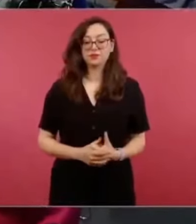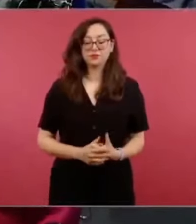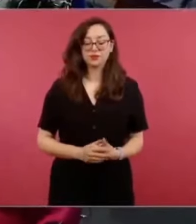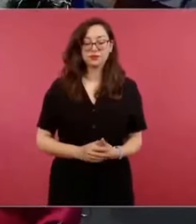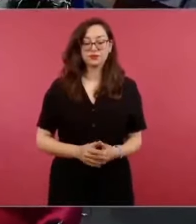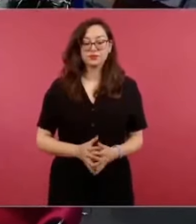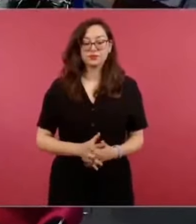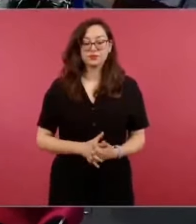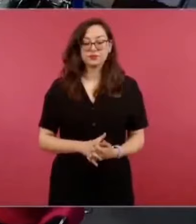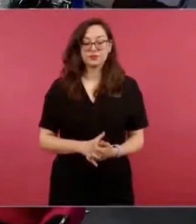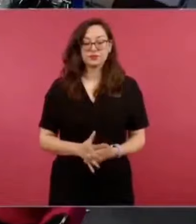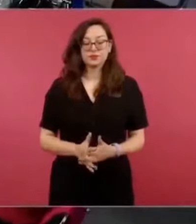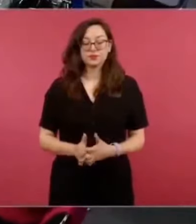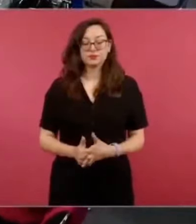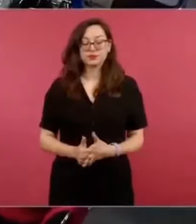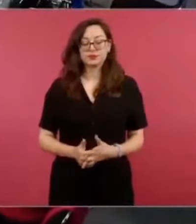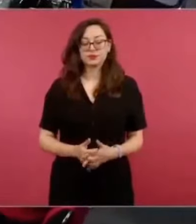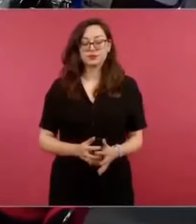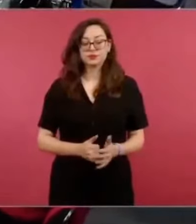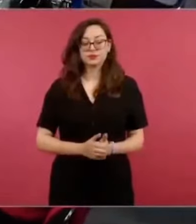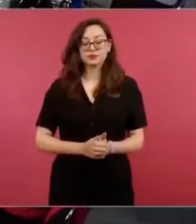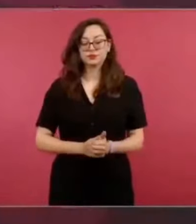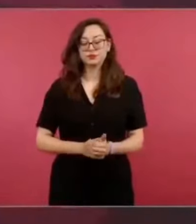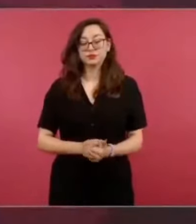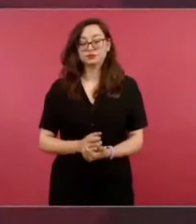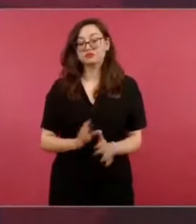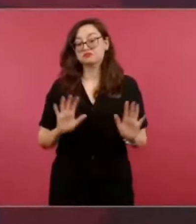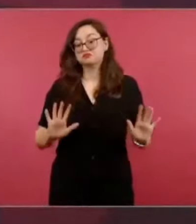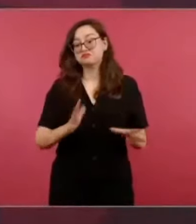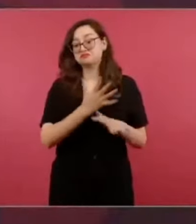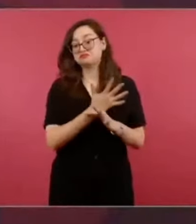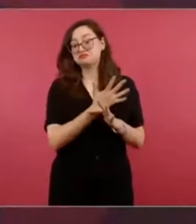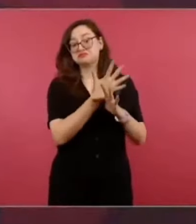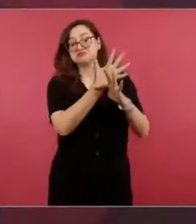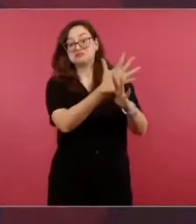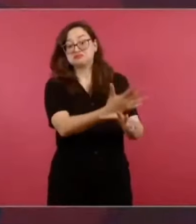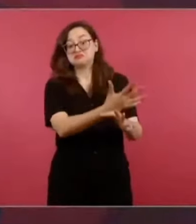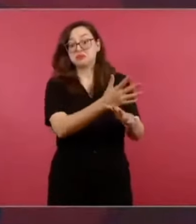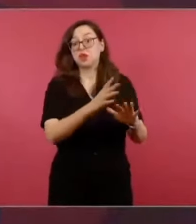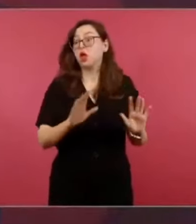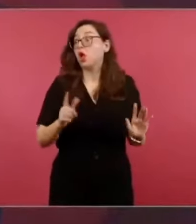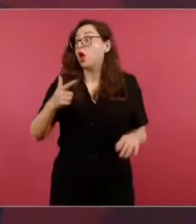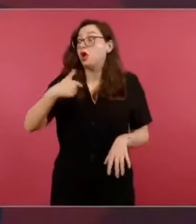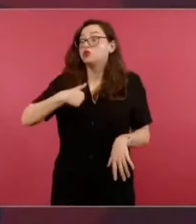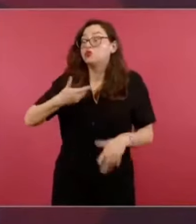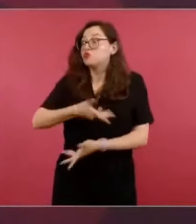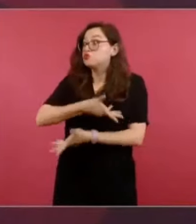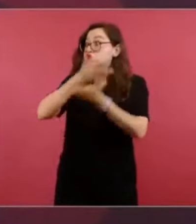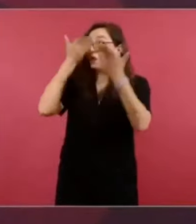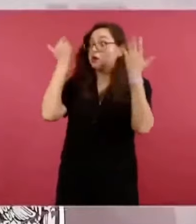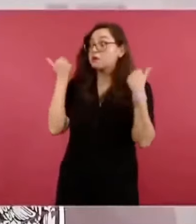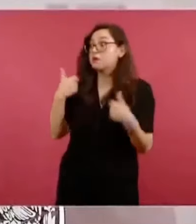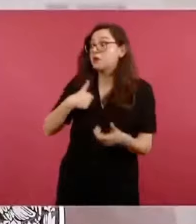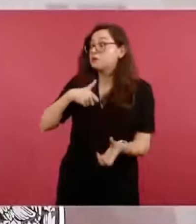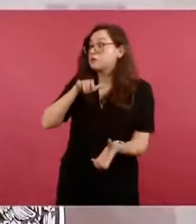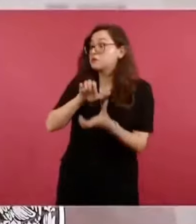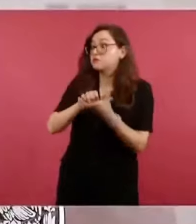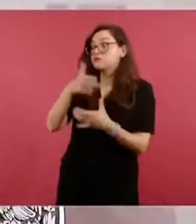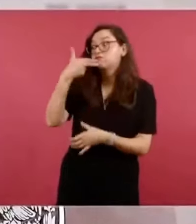adicional? No, digo, ella sostiene muchas cosas, entre otras, que se acababa de enterar de que era suicidio